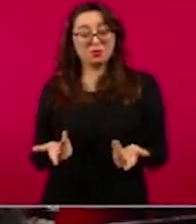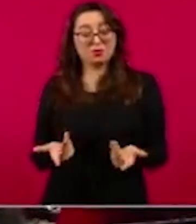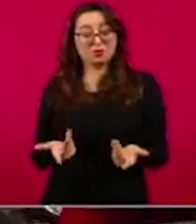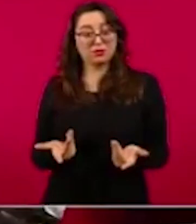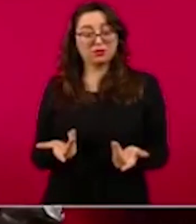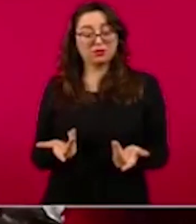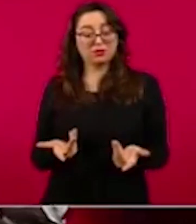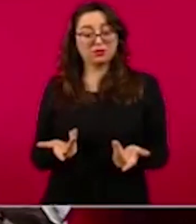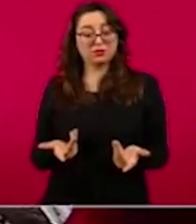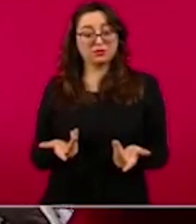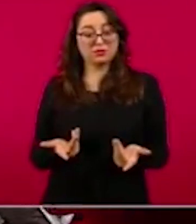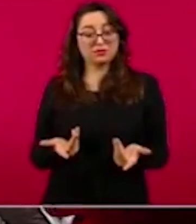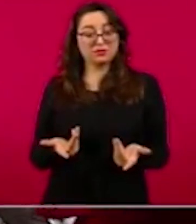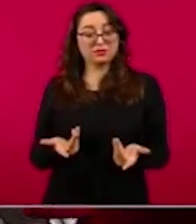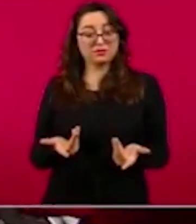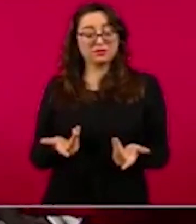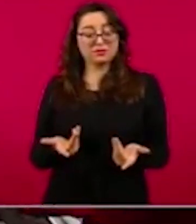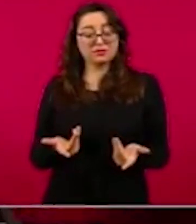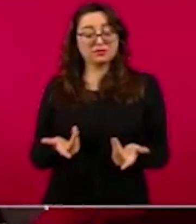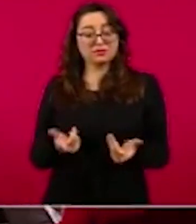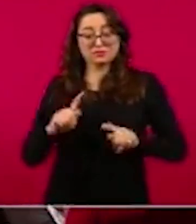la leyenda cárcel a los Moreira. Por esa razón, no cree en la alianza.